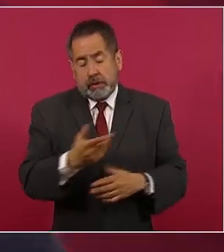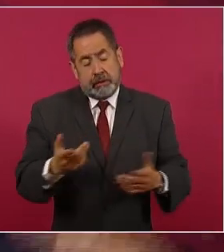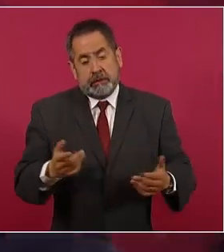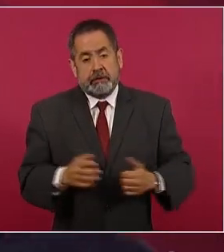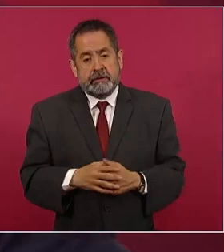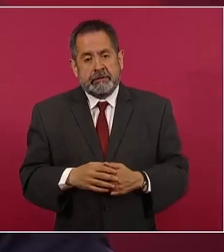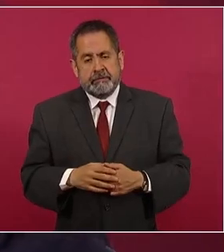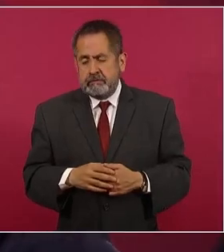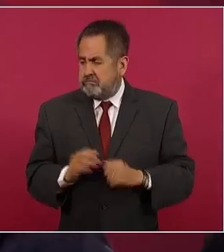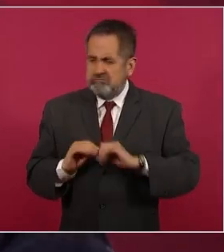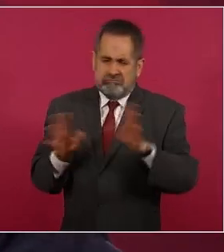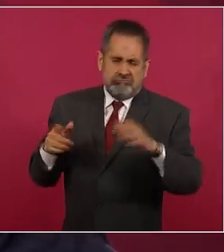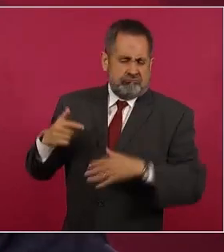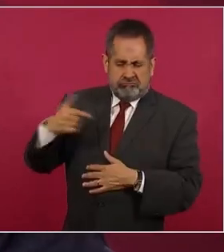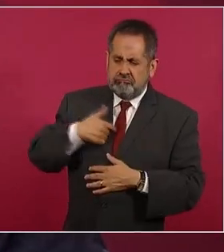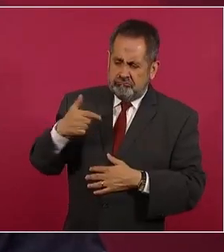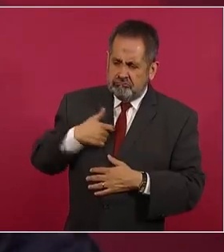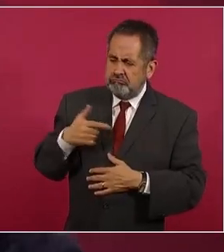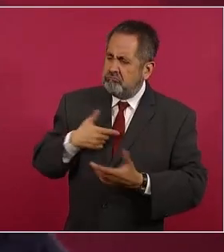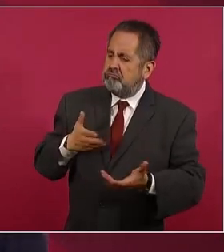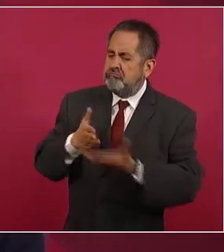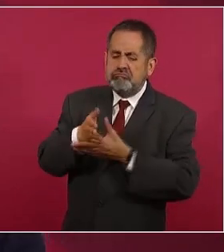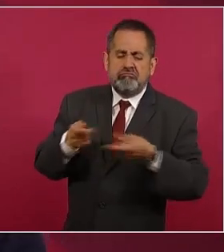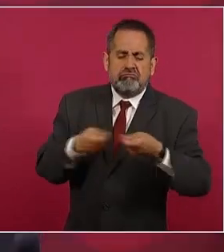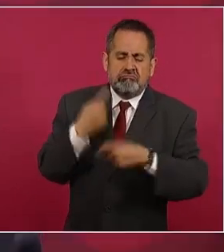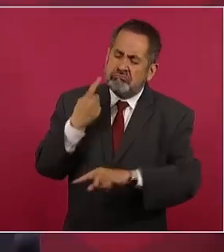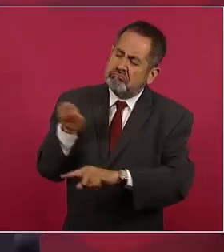de que claro, que había intervenido.